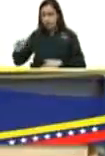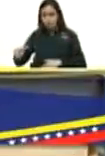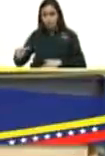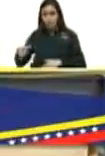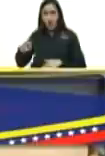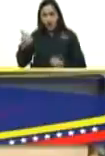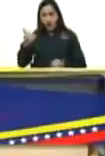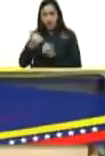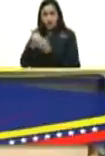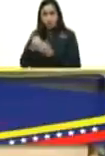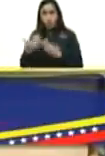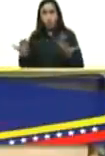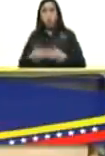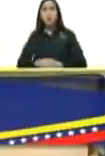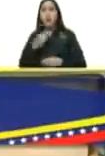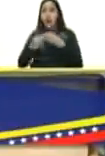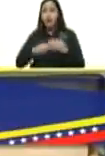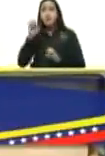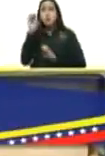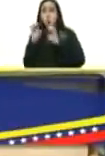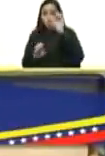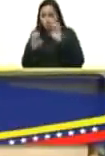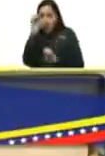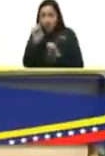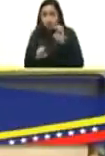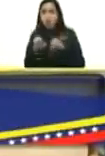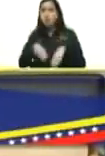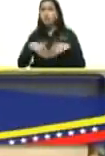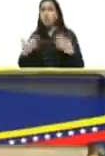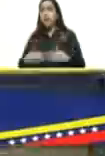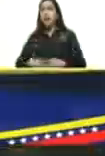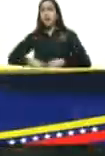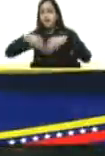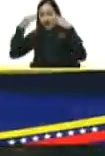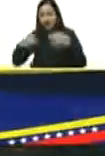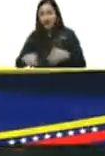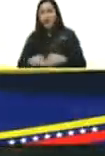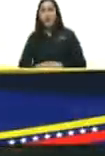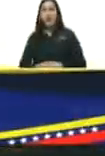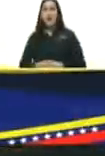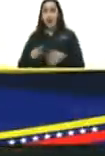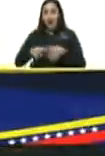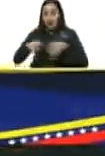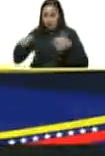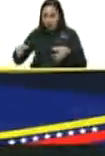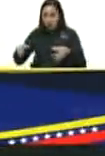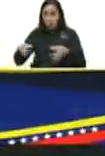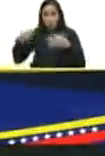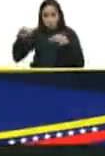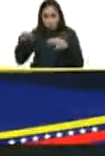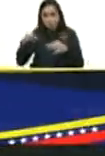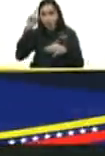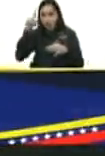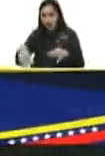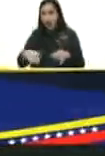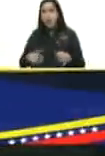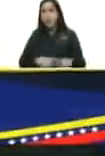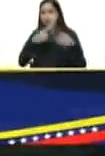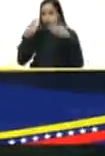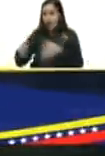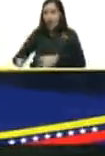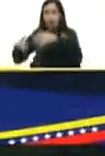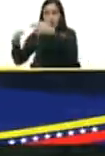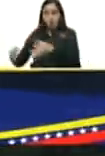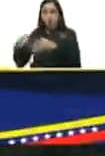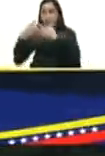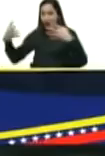hacen una auditoría para certificar el voto físico con el acta emitida por la